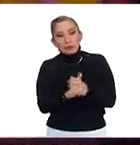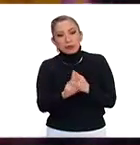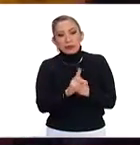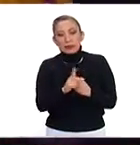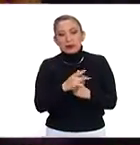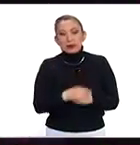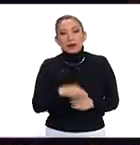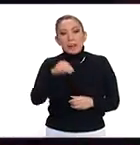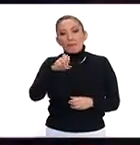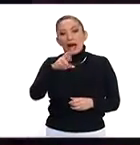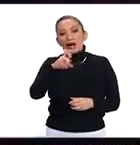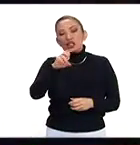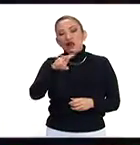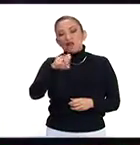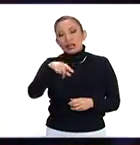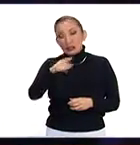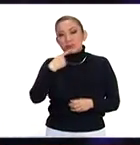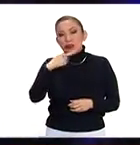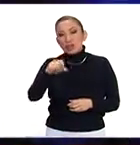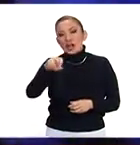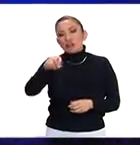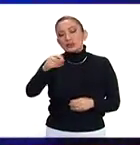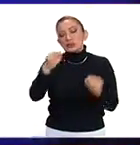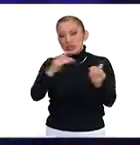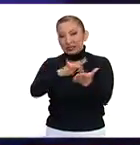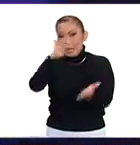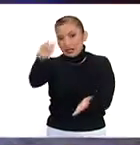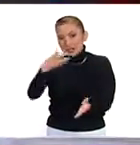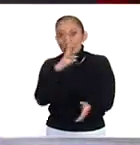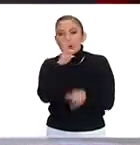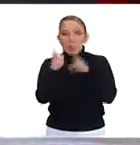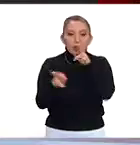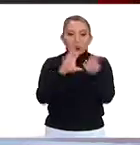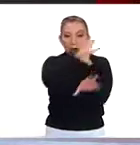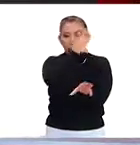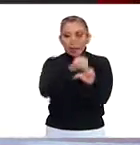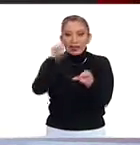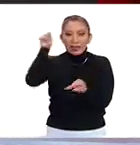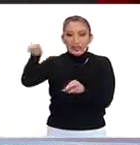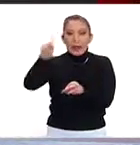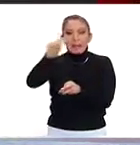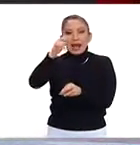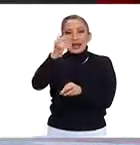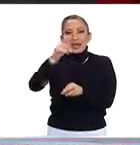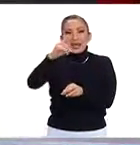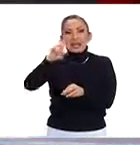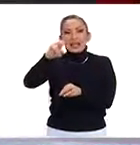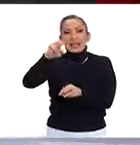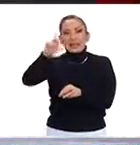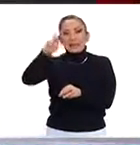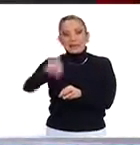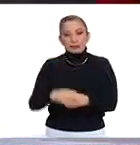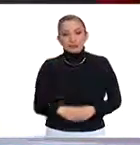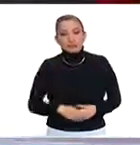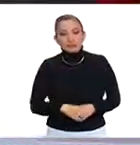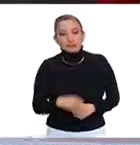mano, esto es lo Mario Vázquez, corresponsal de Notimex, muchas gracias, por este reporte completo, de allá de Playa del Cano, gracias. Excelente, Mamiano.